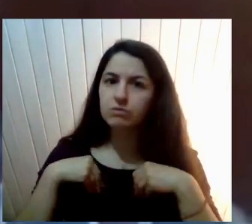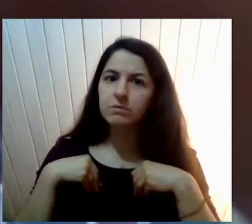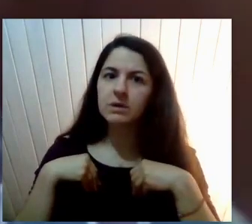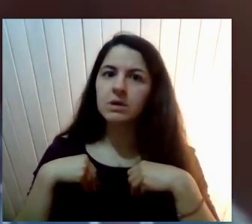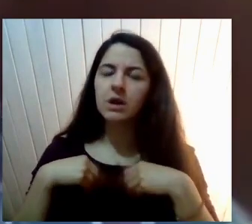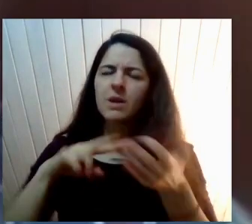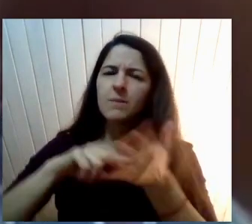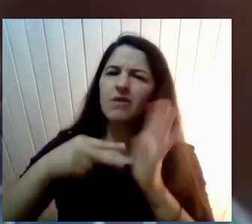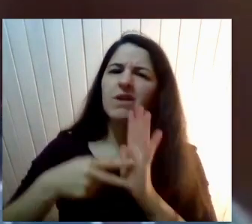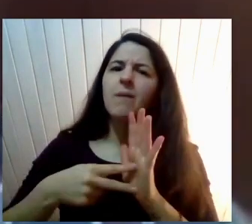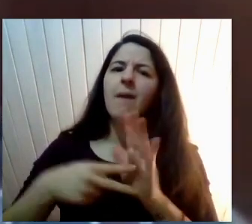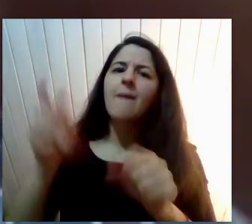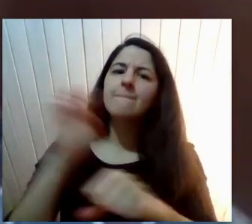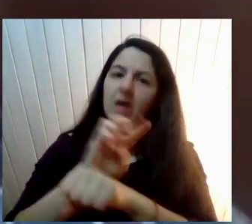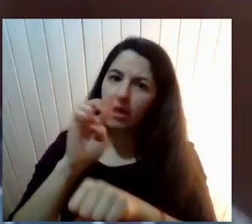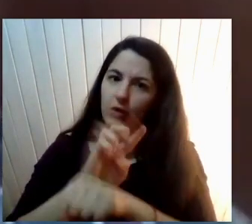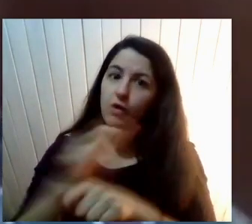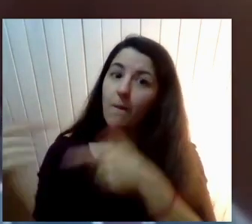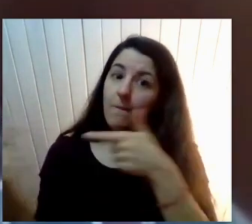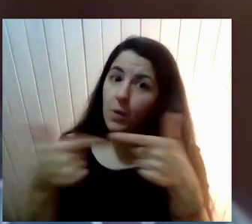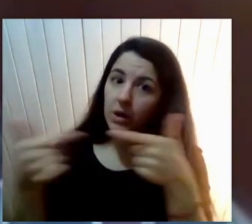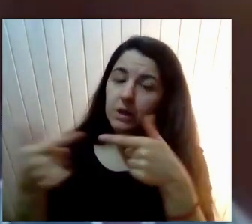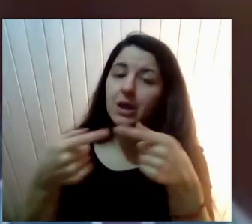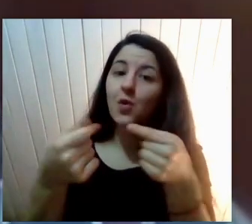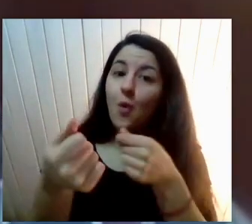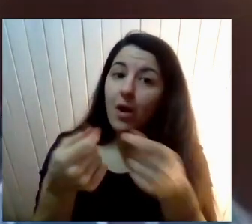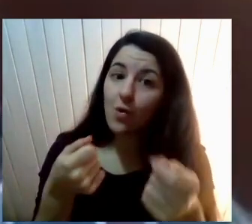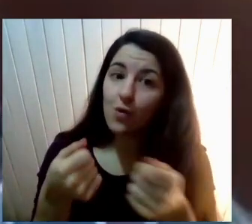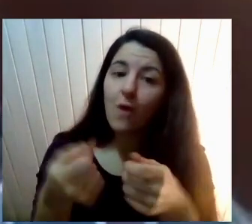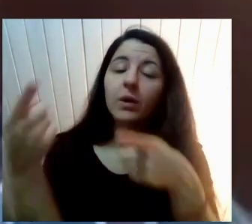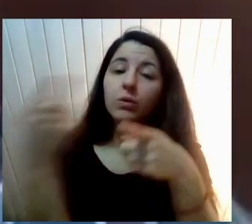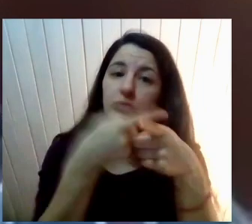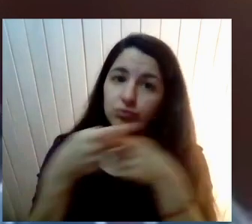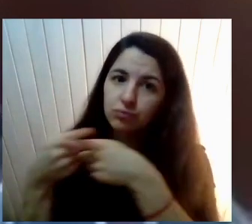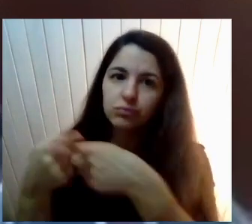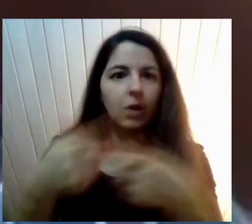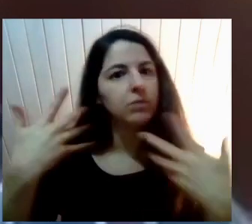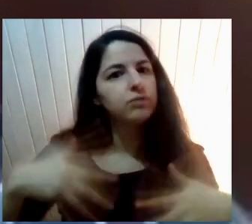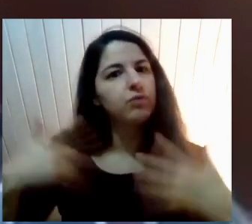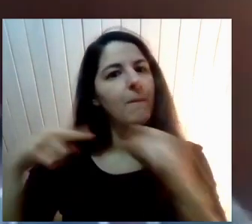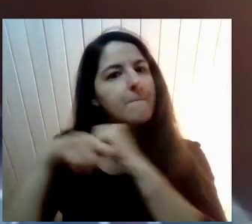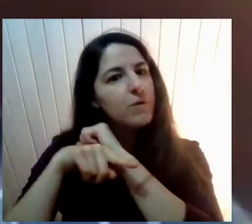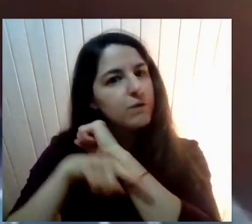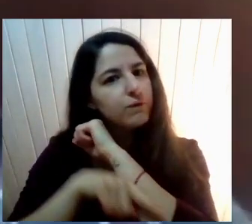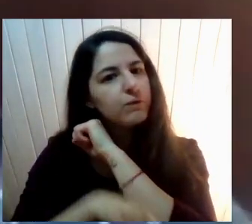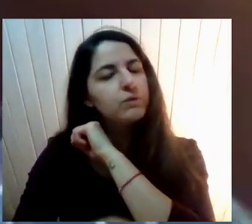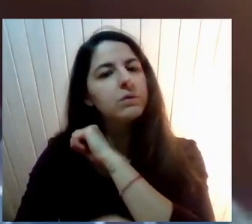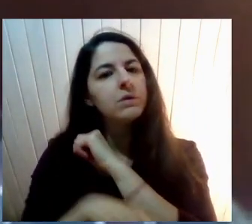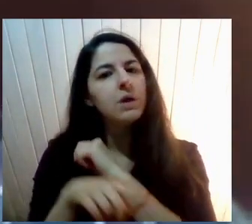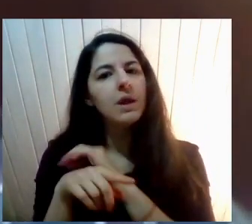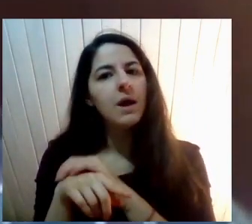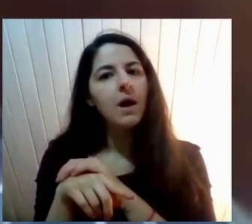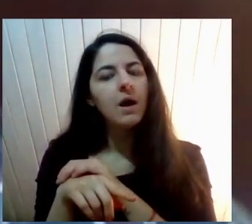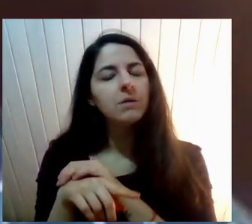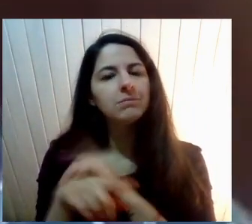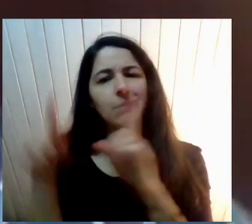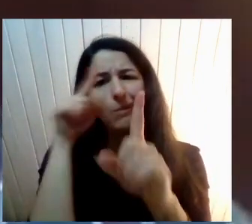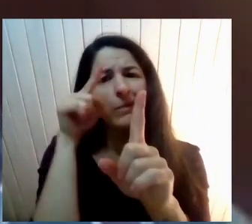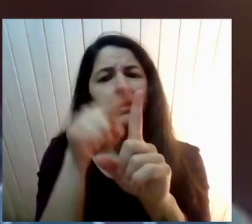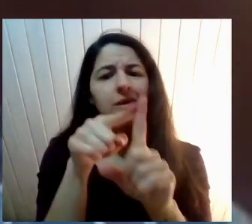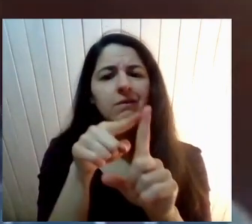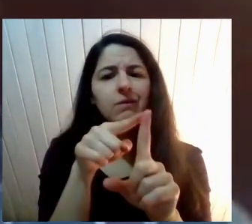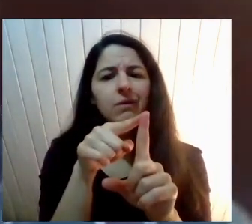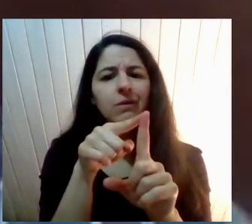Económico Social O sea Tiene una profundidad Mayor Entonces Por tanto La tarea No es solamente Que